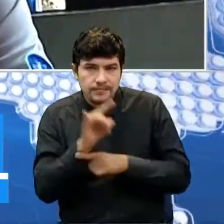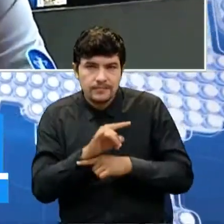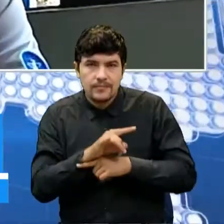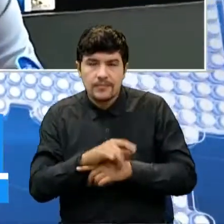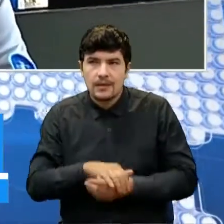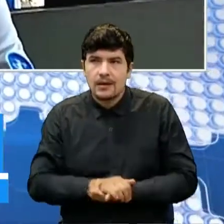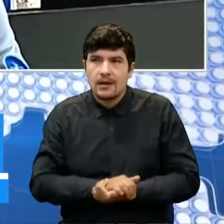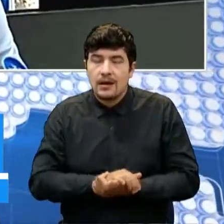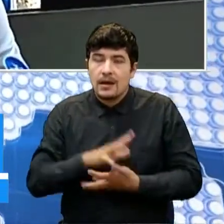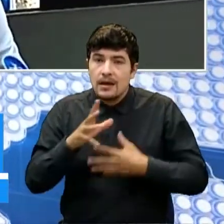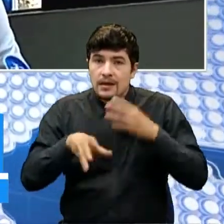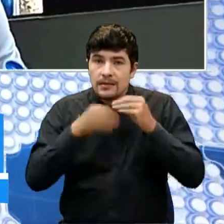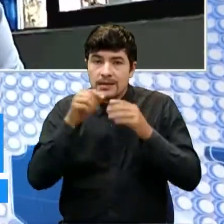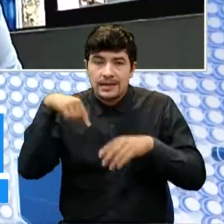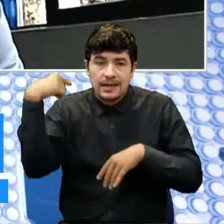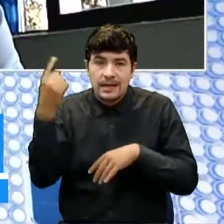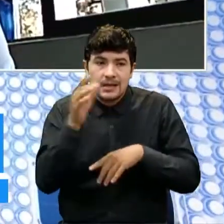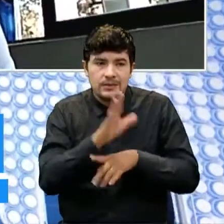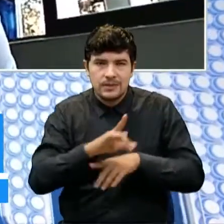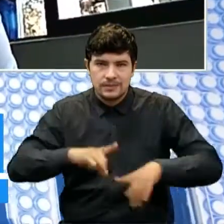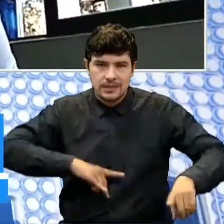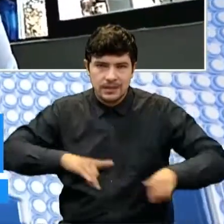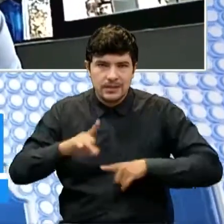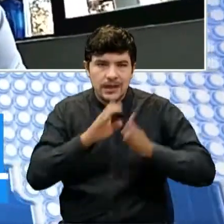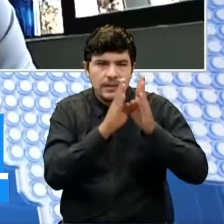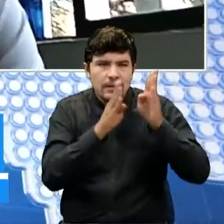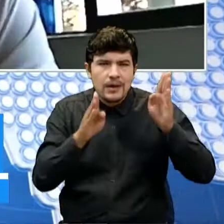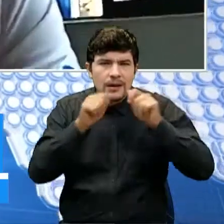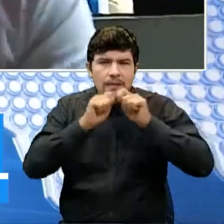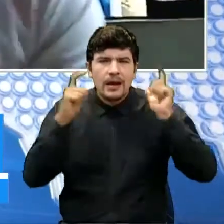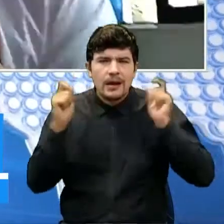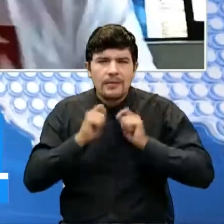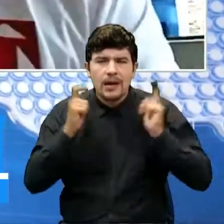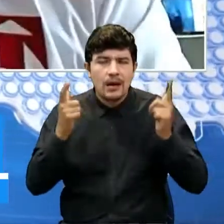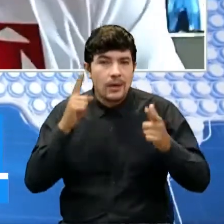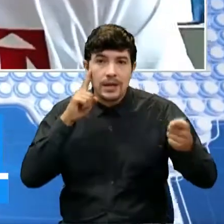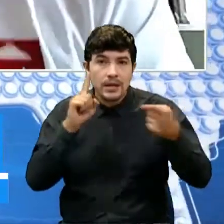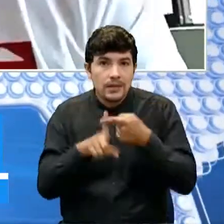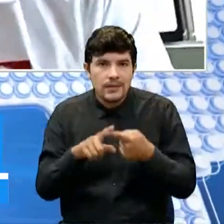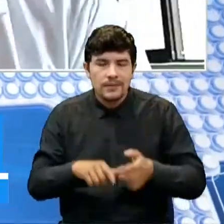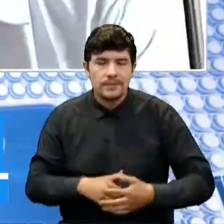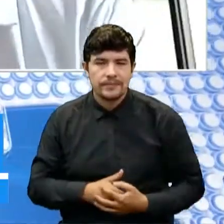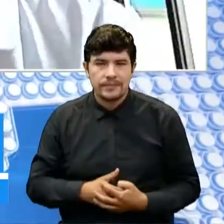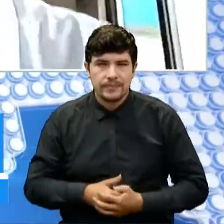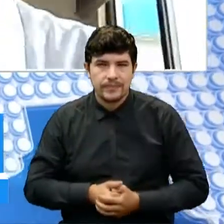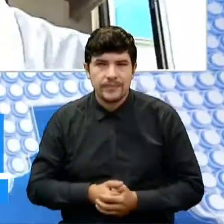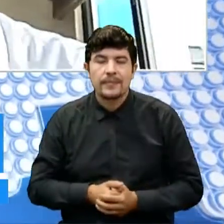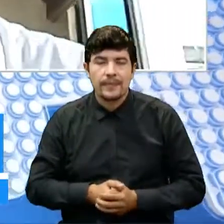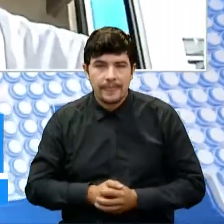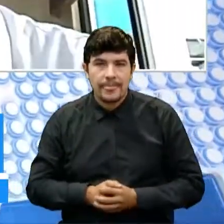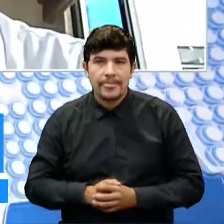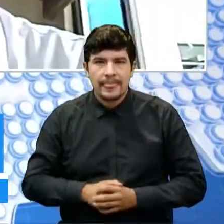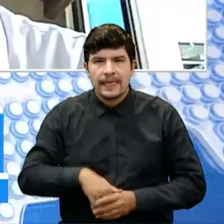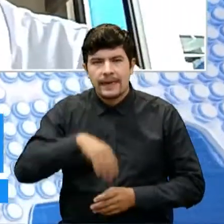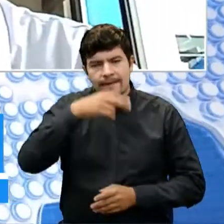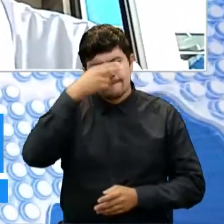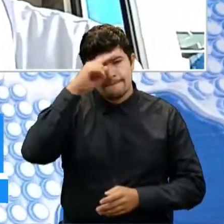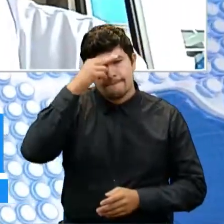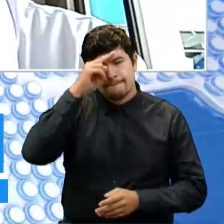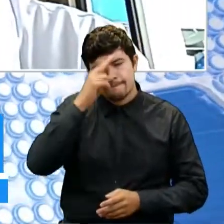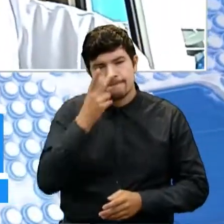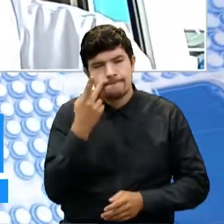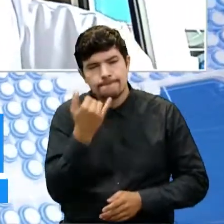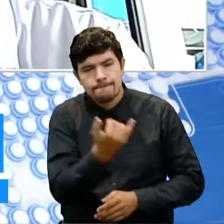general, la Administración lo que hace es interpretar de manera correcta todos los,